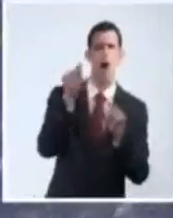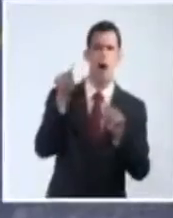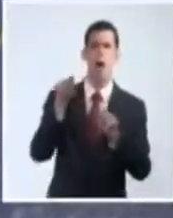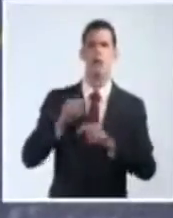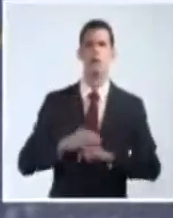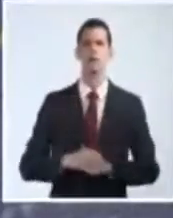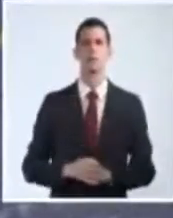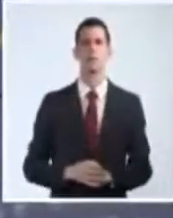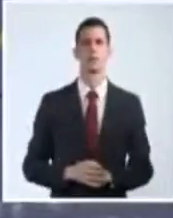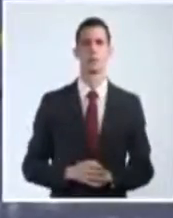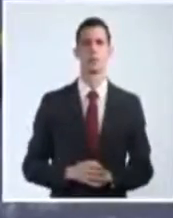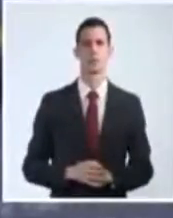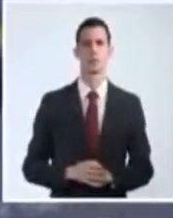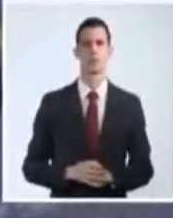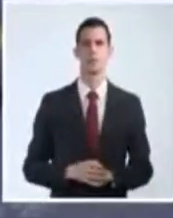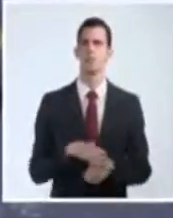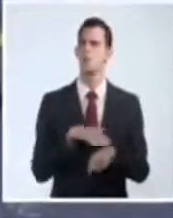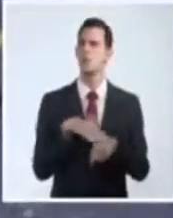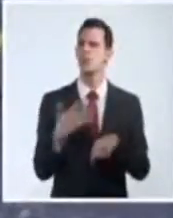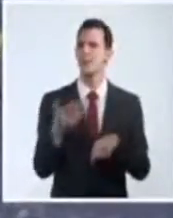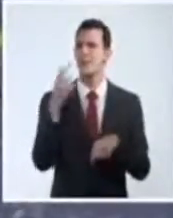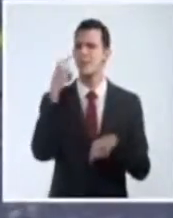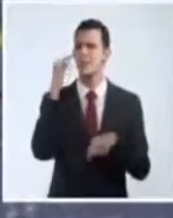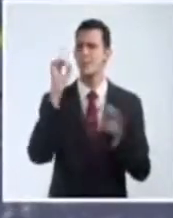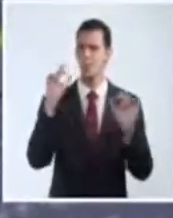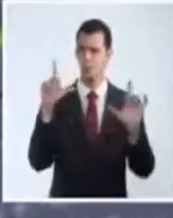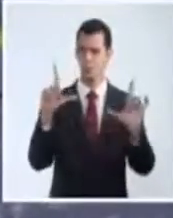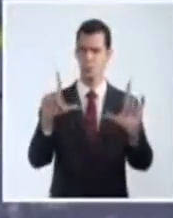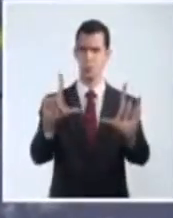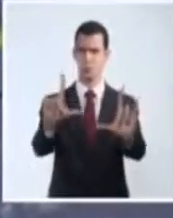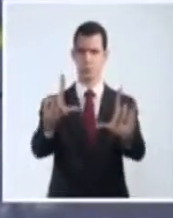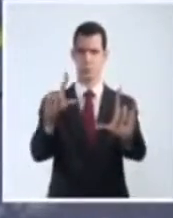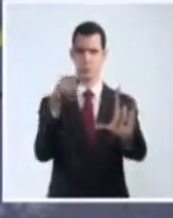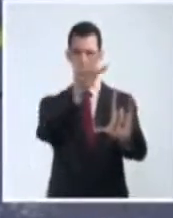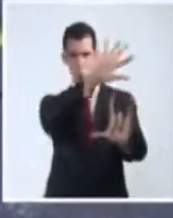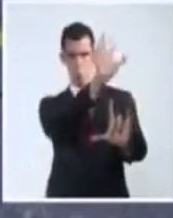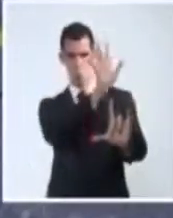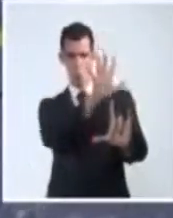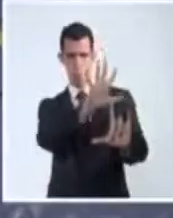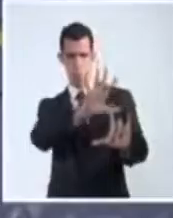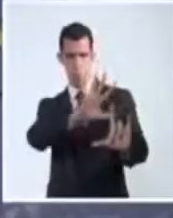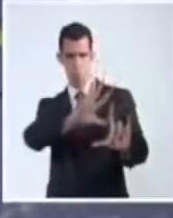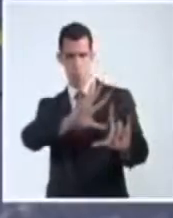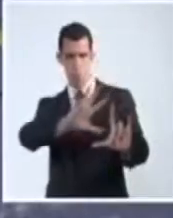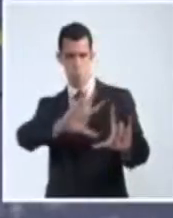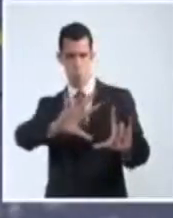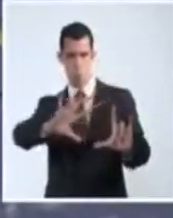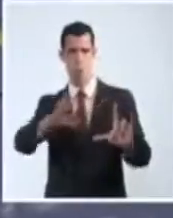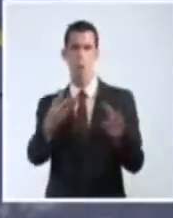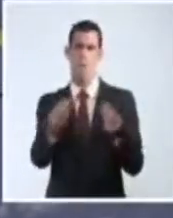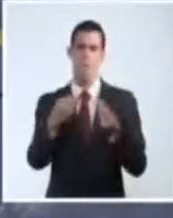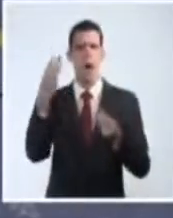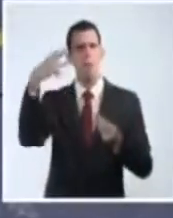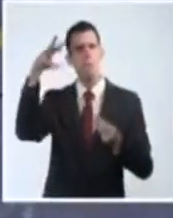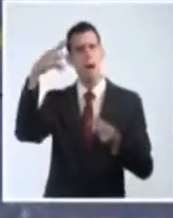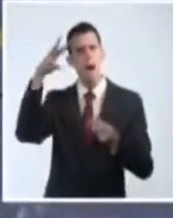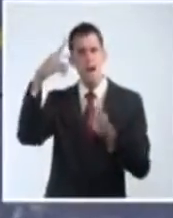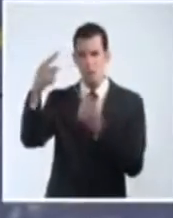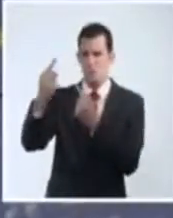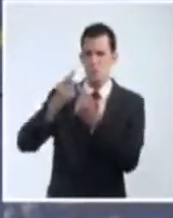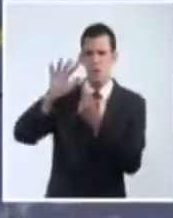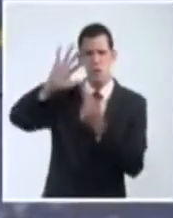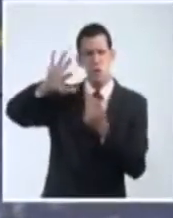Chipe. Pero les decía que esto está asociado con la presencia de una baguada en superficie y condiciones favorables en los niveles altos de la atmósfera y tenemos en el Golfo de México este frente frío,